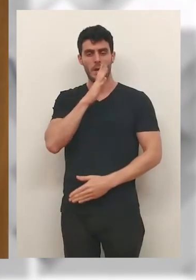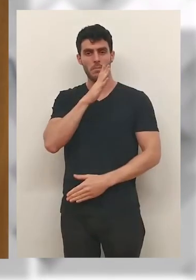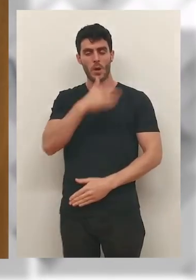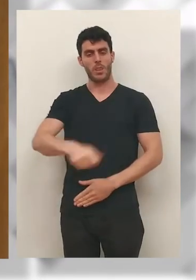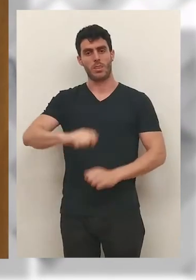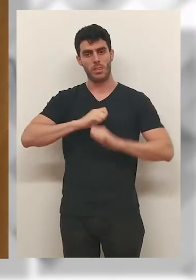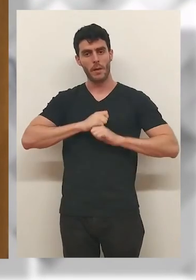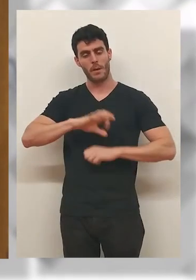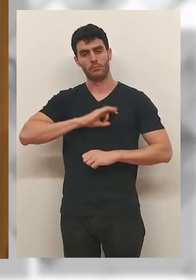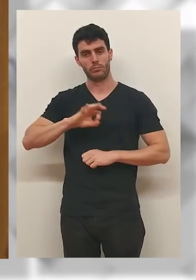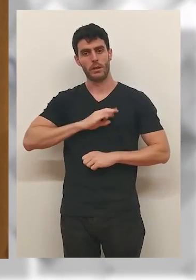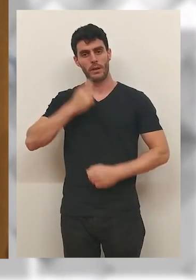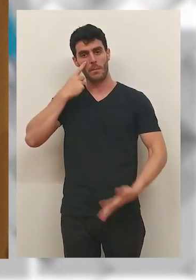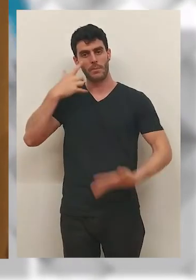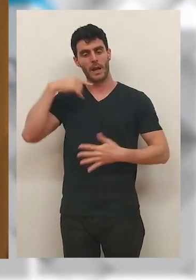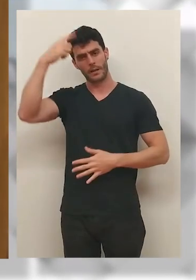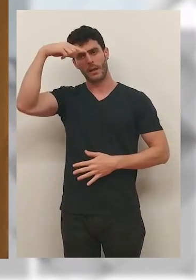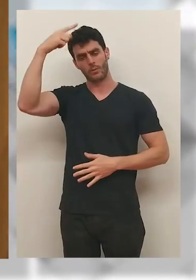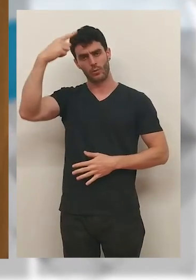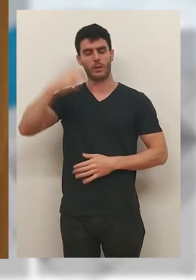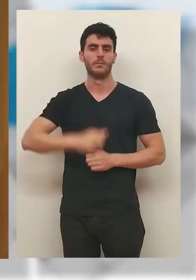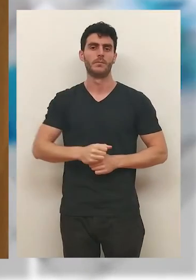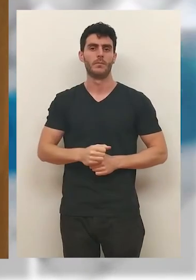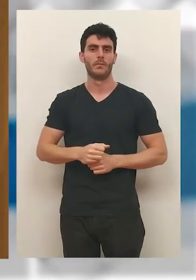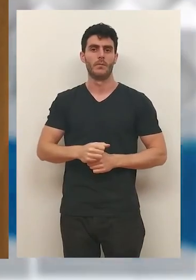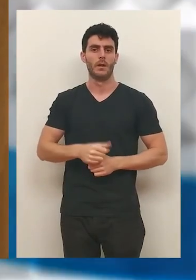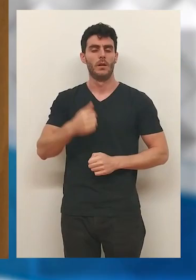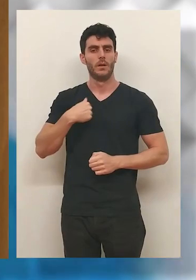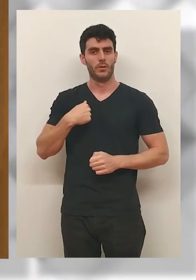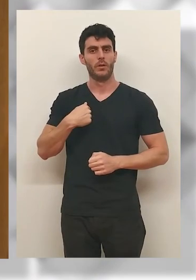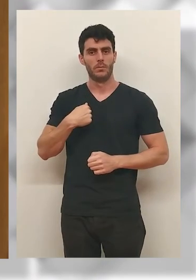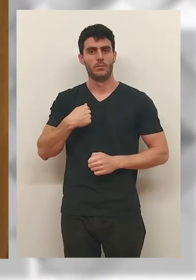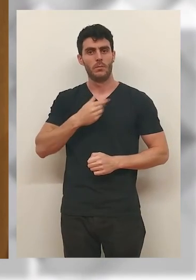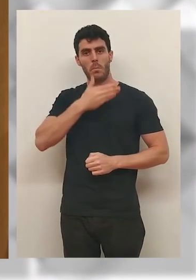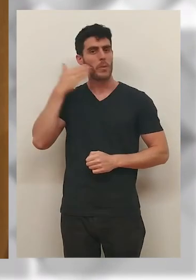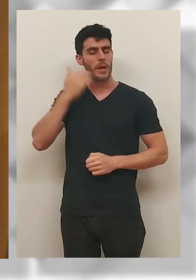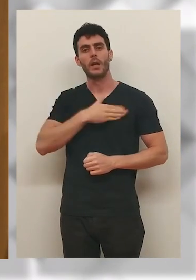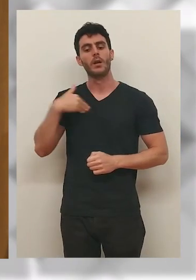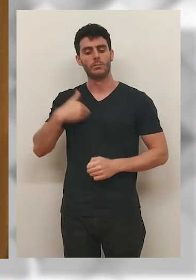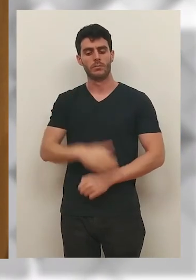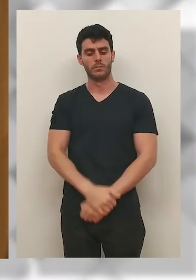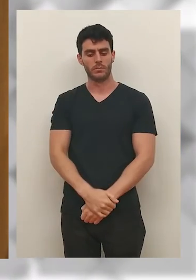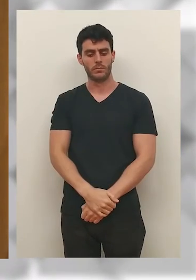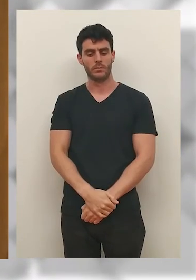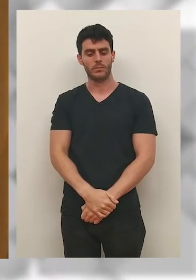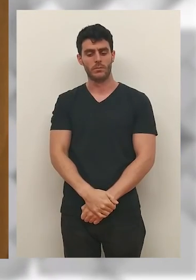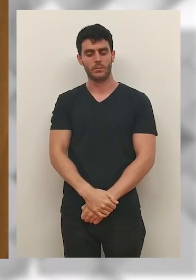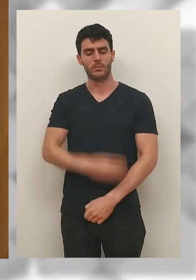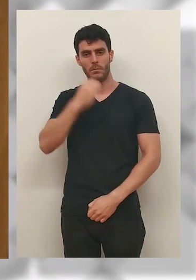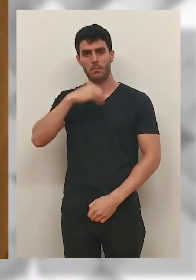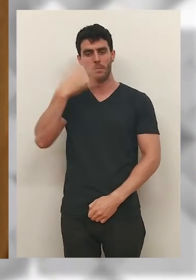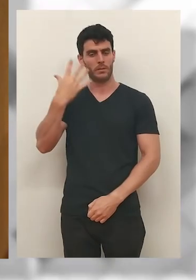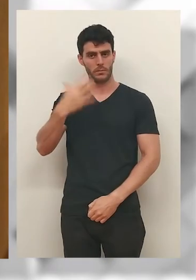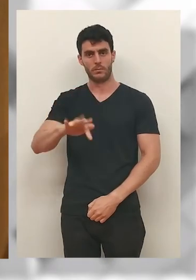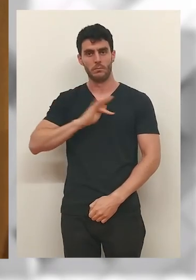al gobierno de la Rioja por haberme otorgado este galardón de las Artes y la Cultura. Espero ser verdaderamente merecedora de ello.